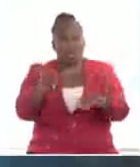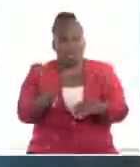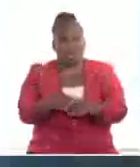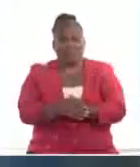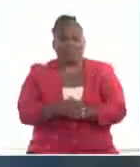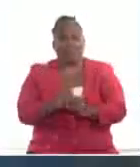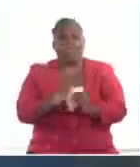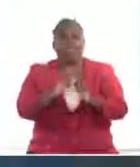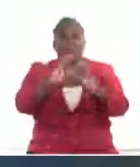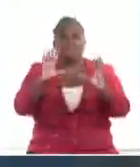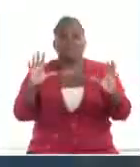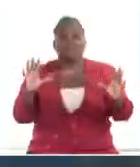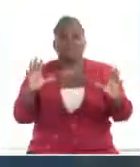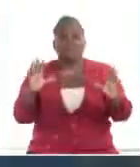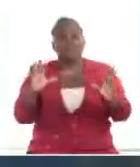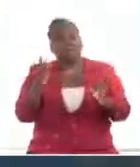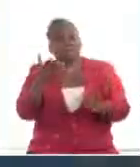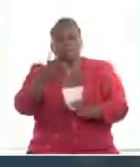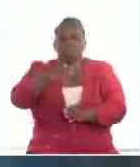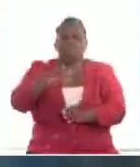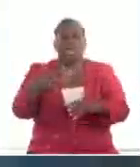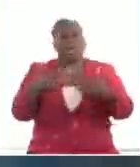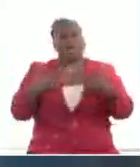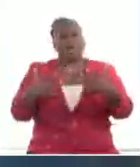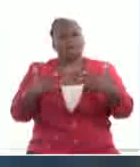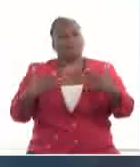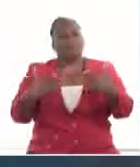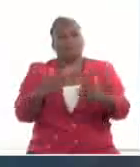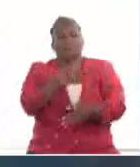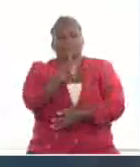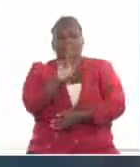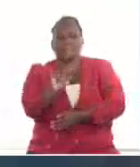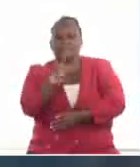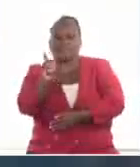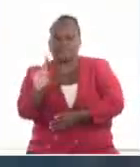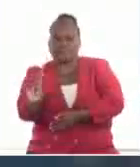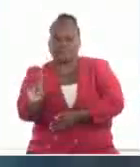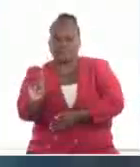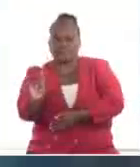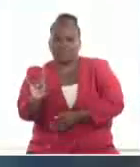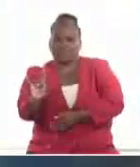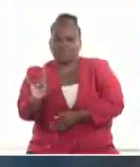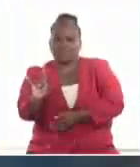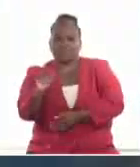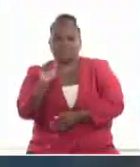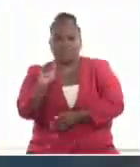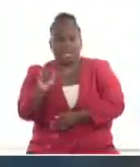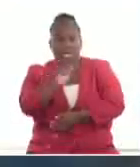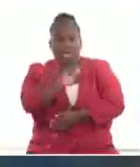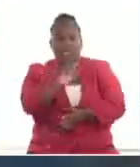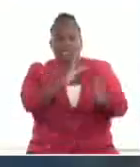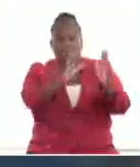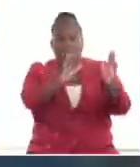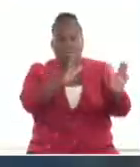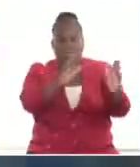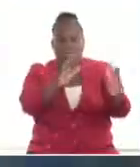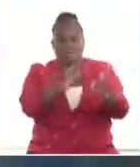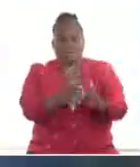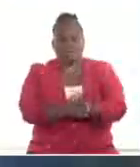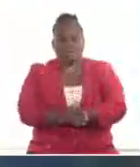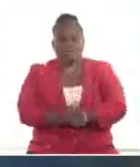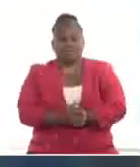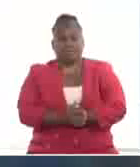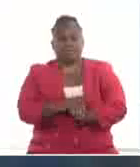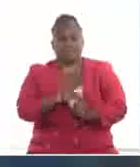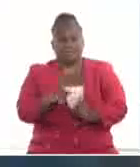el día están con valores frescos, 26, 29 grados, sobre todo para la parte occidental del territorio cubano, aunque ya han ido